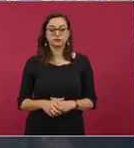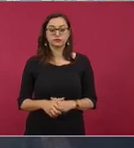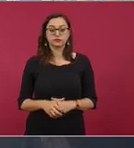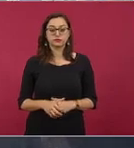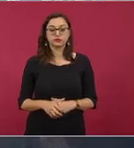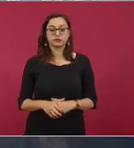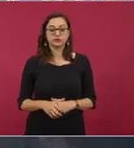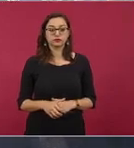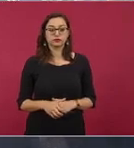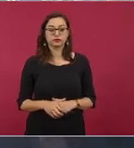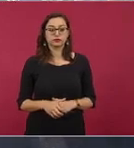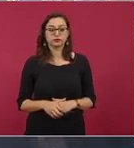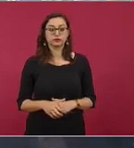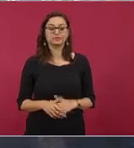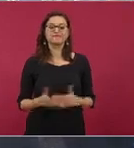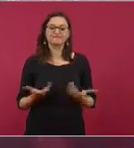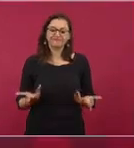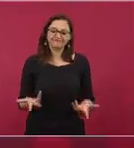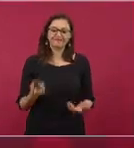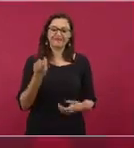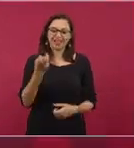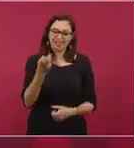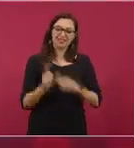así ese es el problema